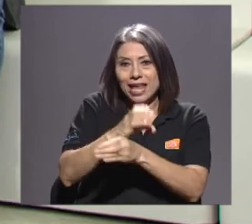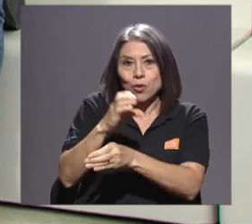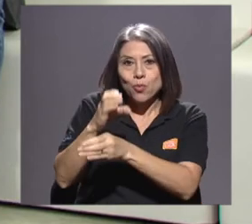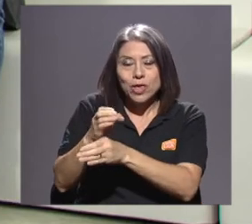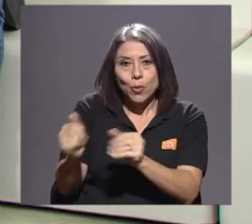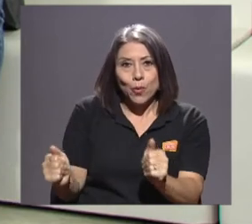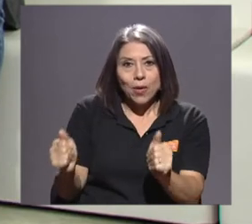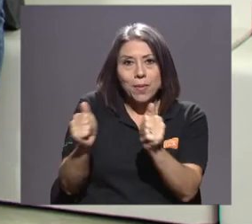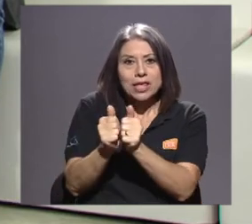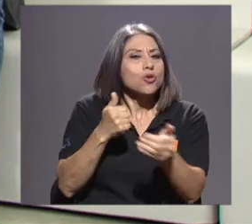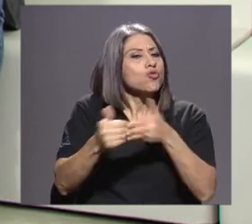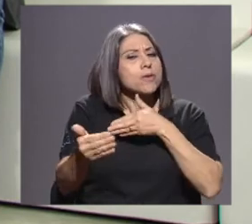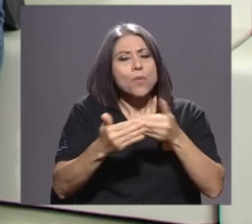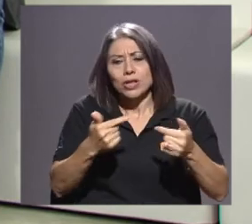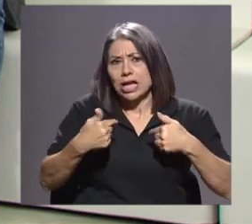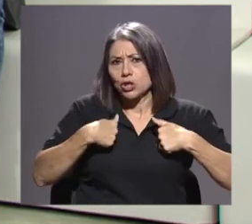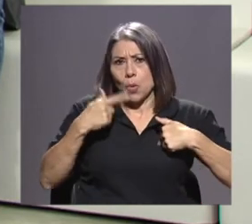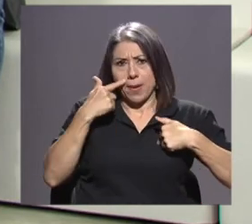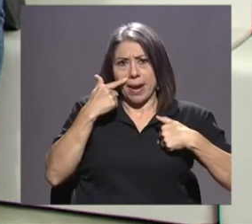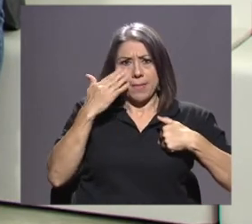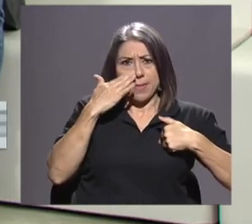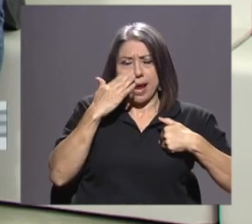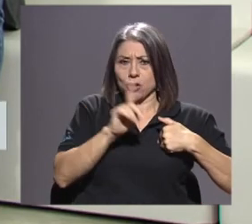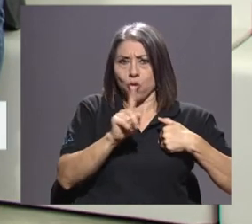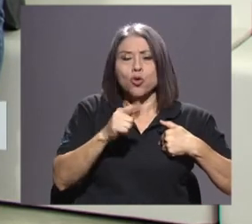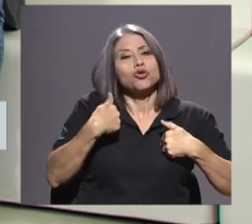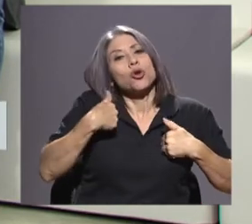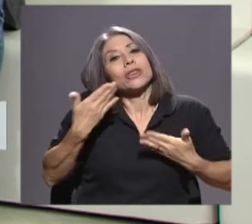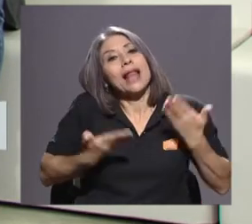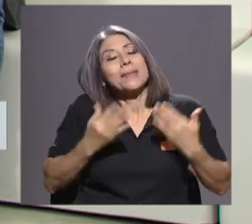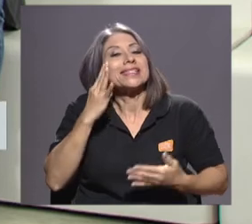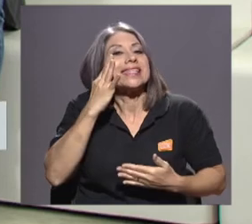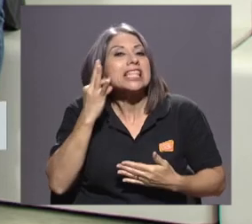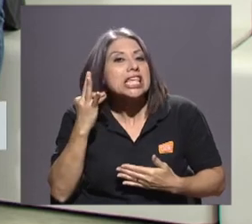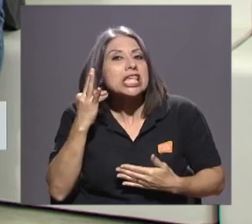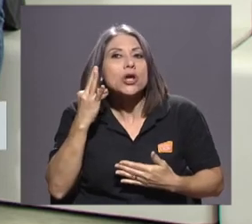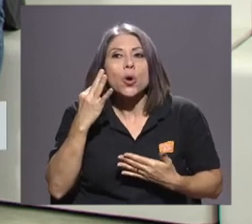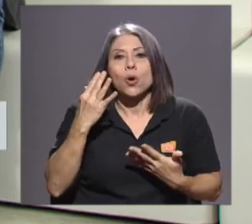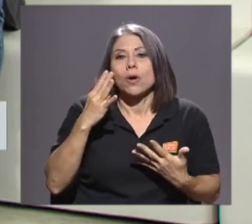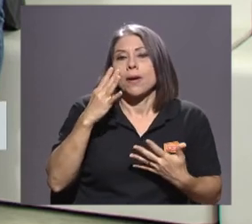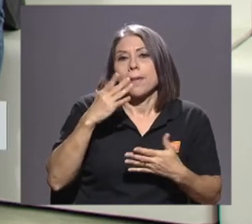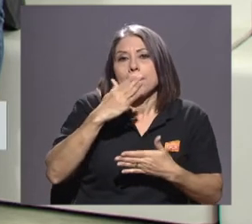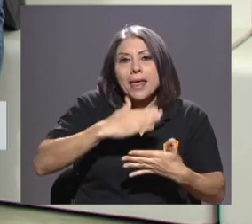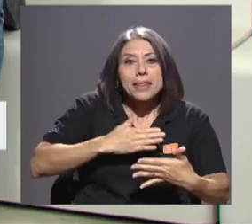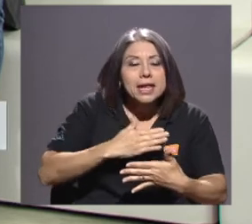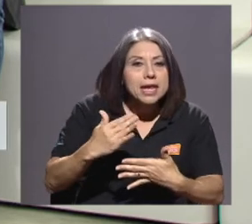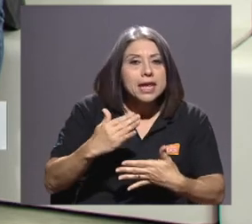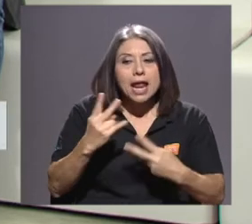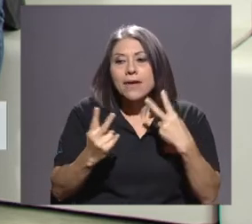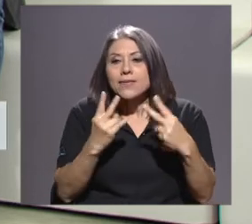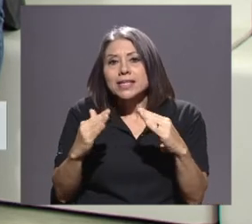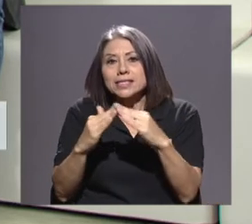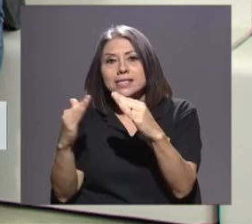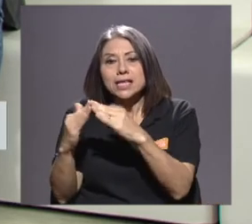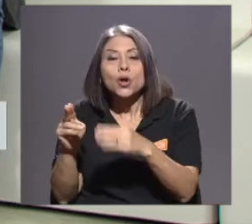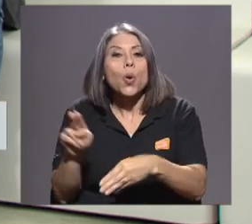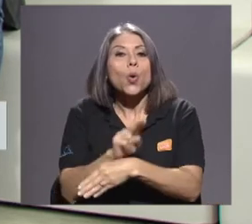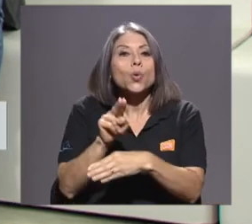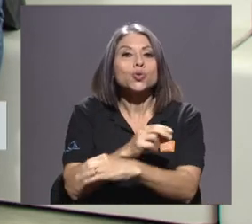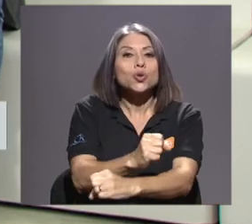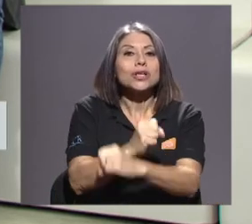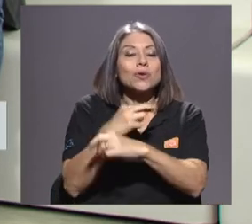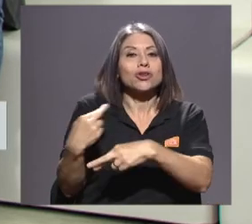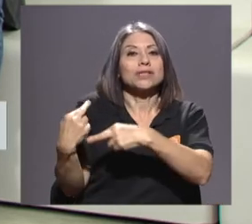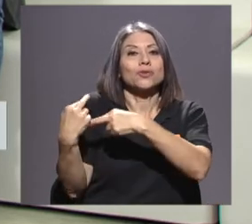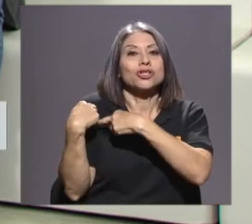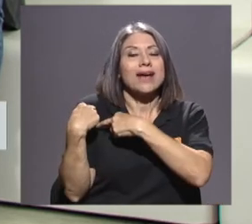papás y mamás. Yo puedo ser tía, tía, madrino, padrino o vecina. Uso seguro y uso responsable le toca a usted